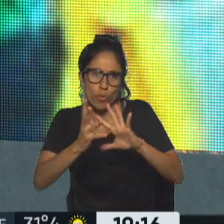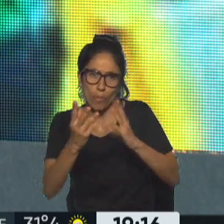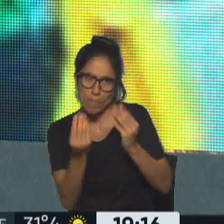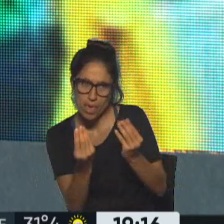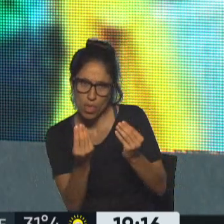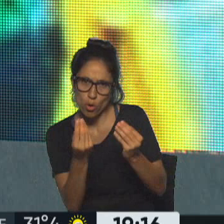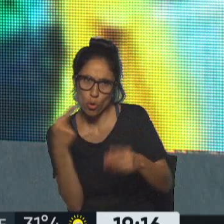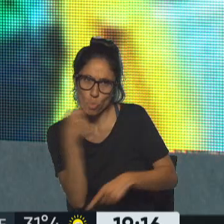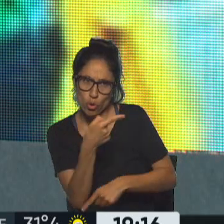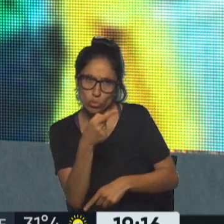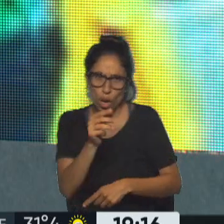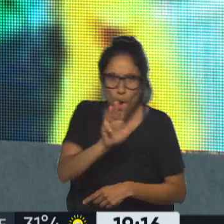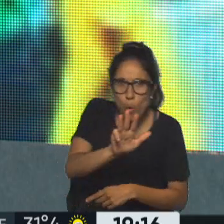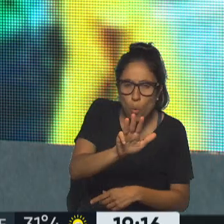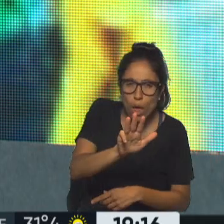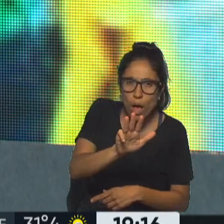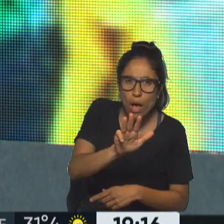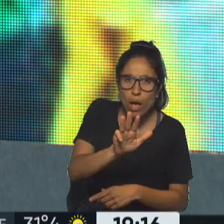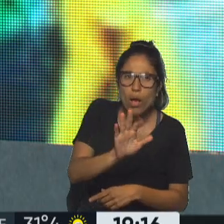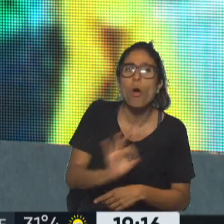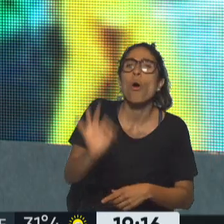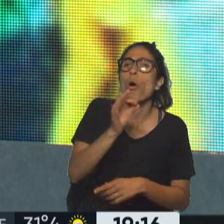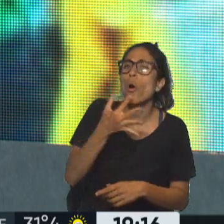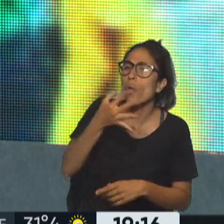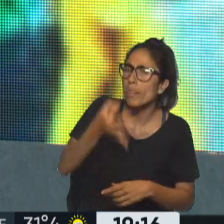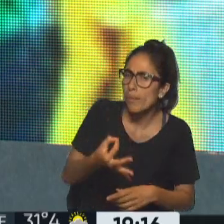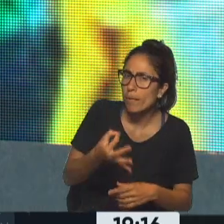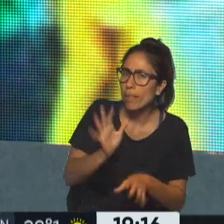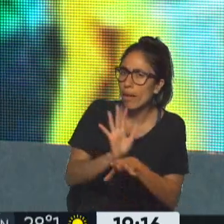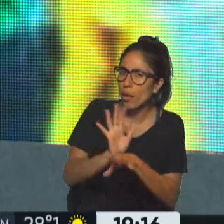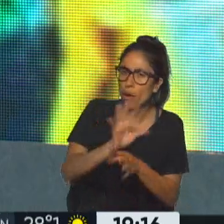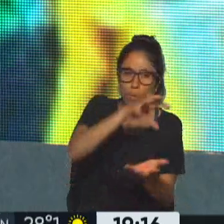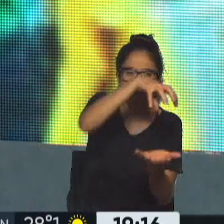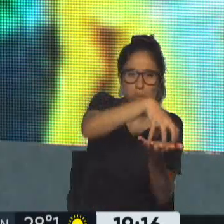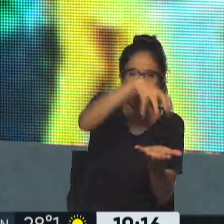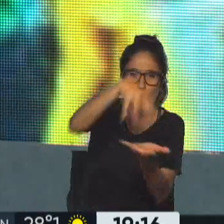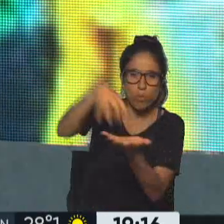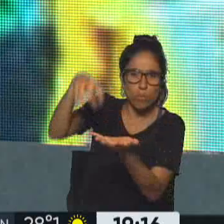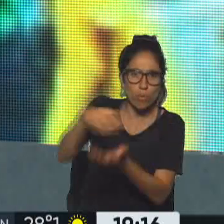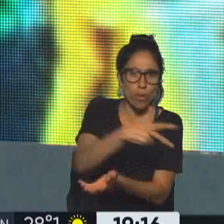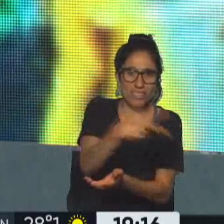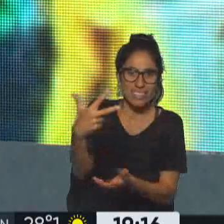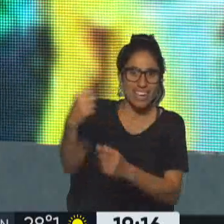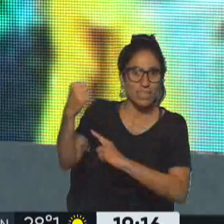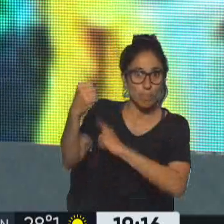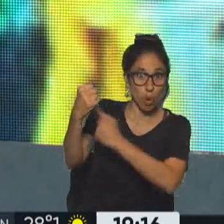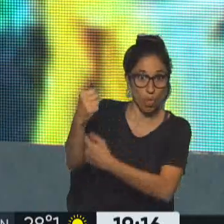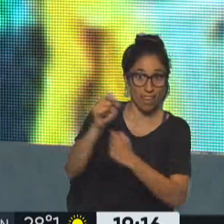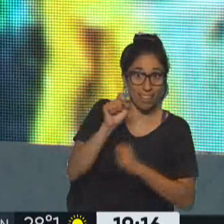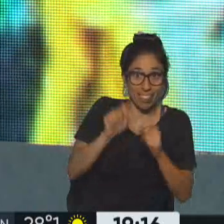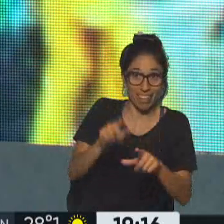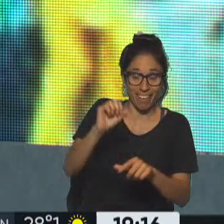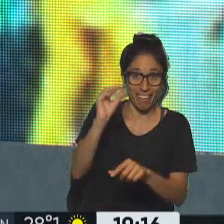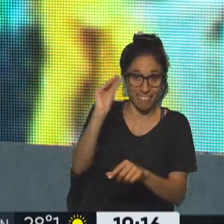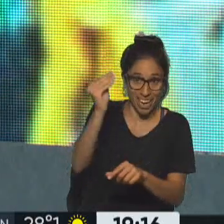realmente el intento a través de la toma de los edificios más importantes federales de realmente generar un golpe de Estado